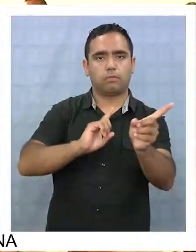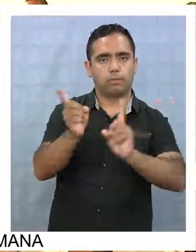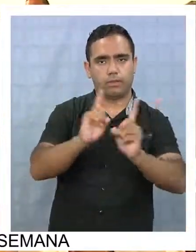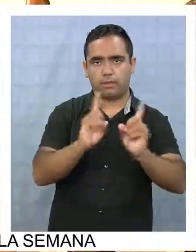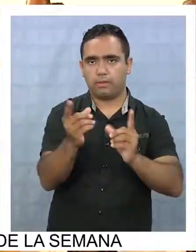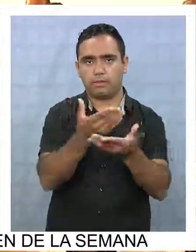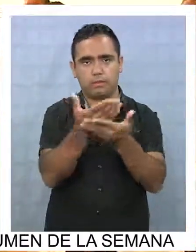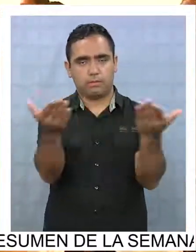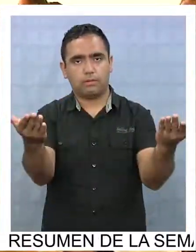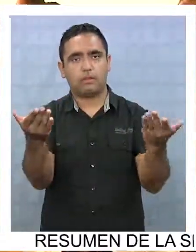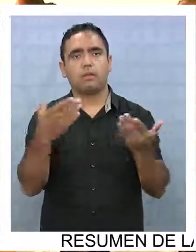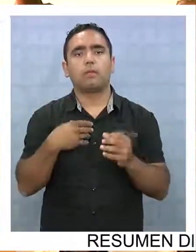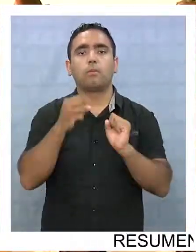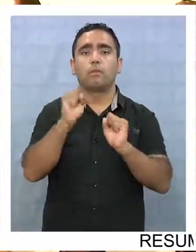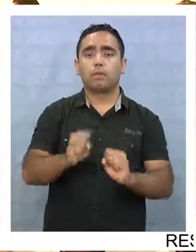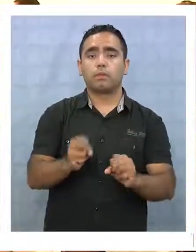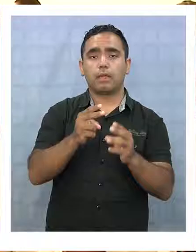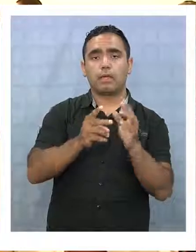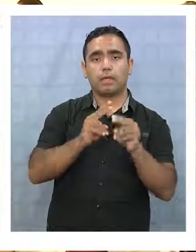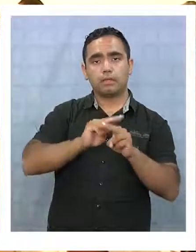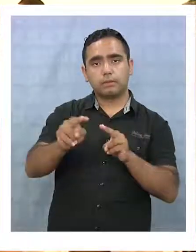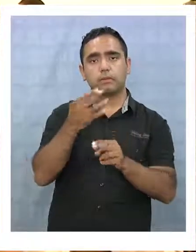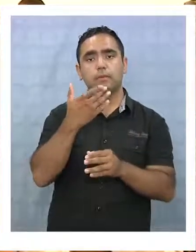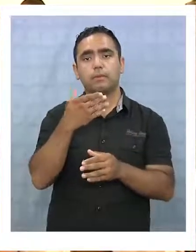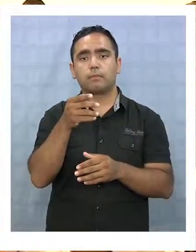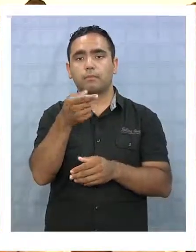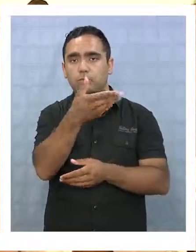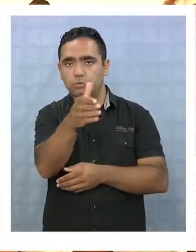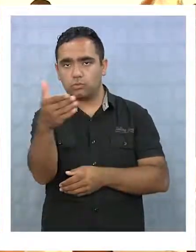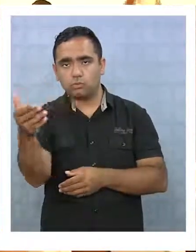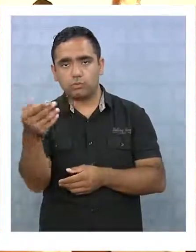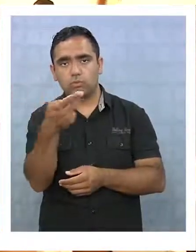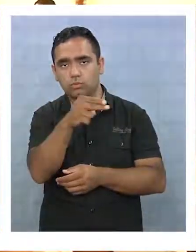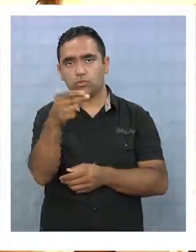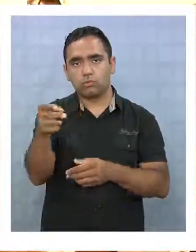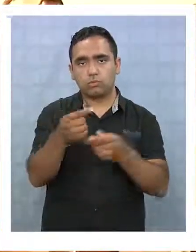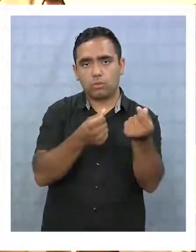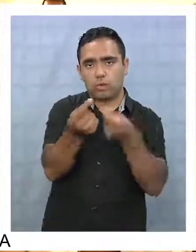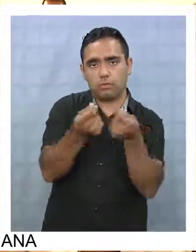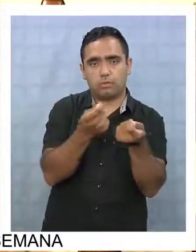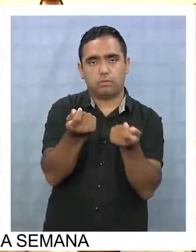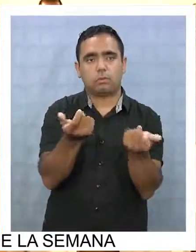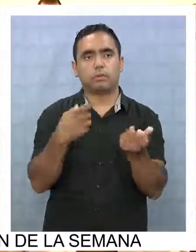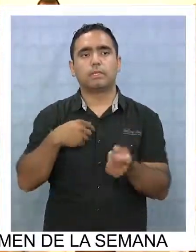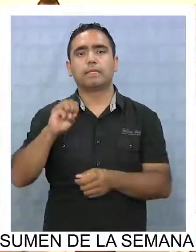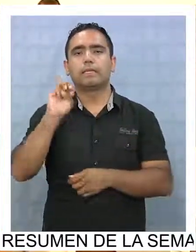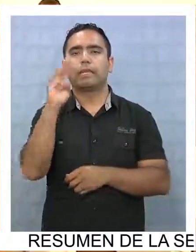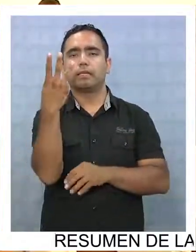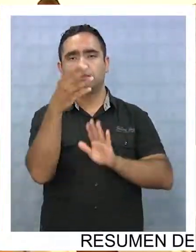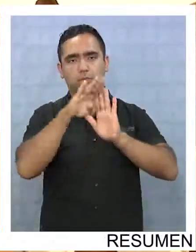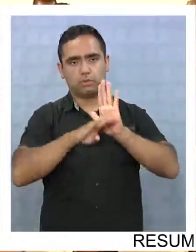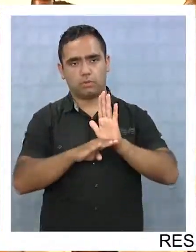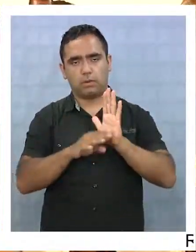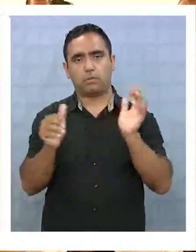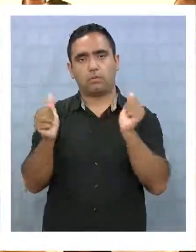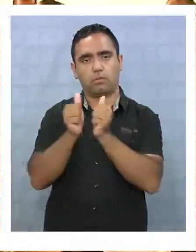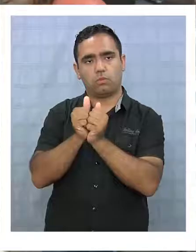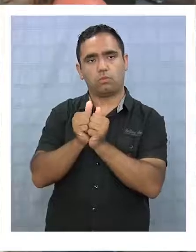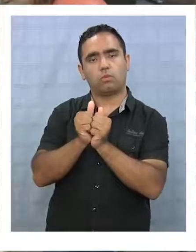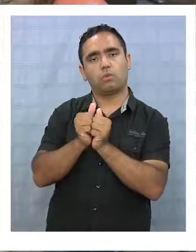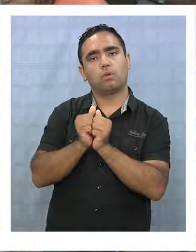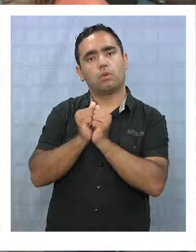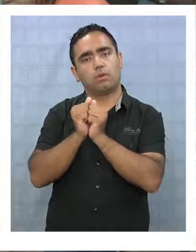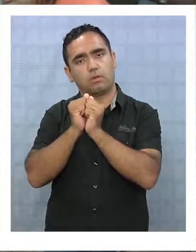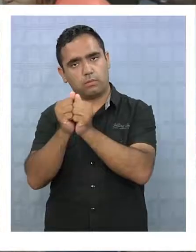definitiva, ¿ya? Y para que puedan generar también su propio emprendimiento. Este es el tercer programa que realizamos con la compañía, el tercer año,